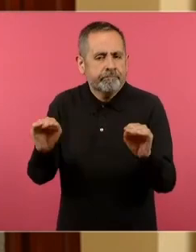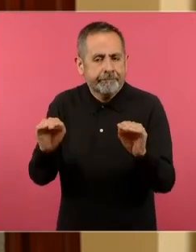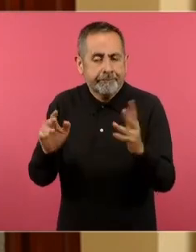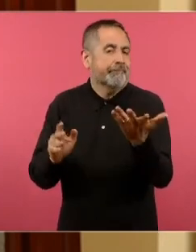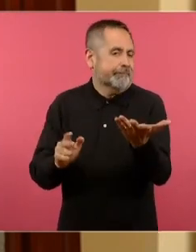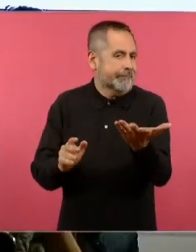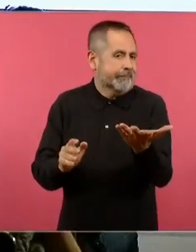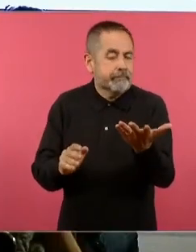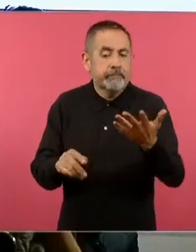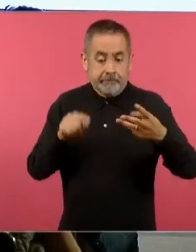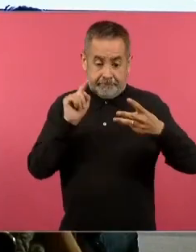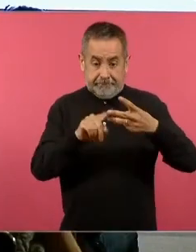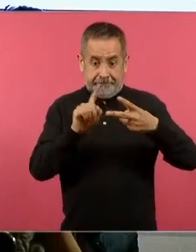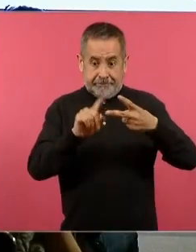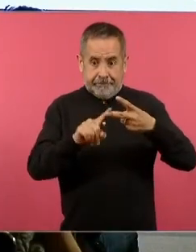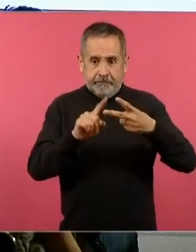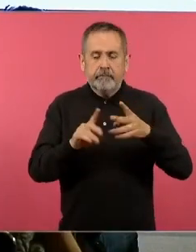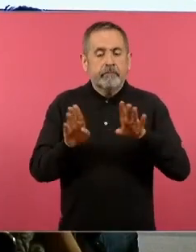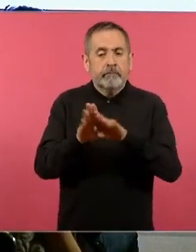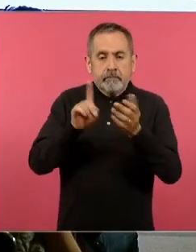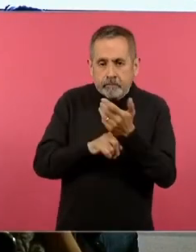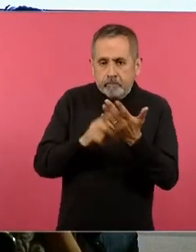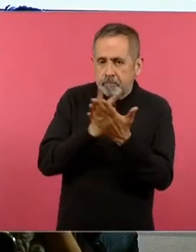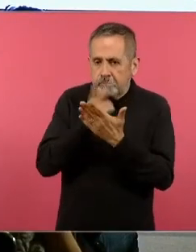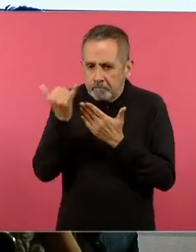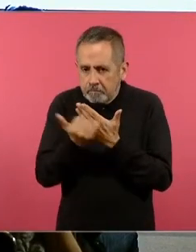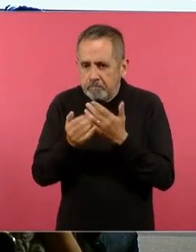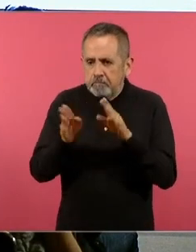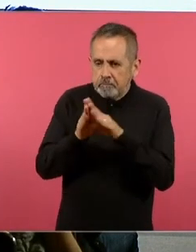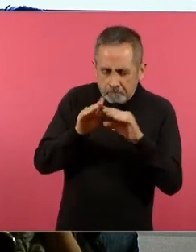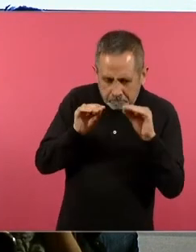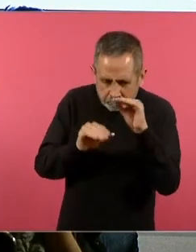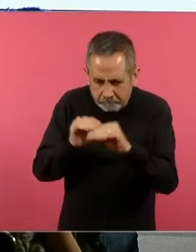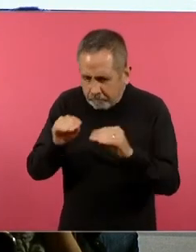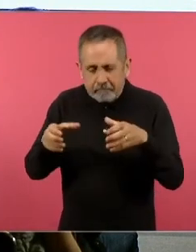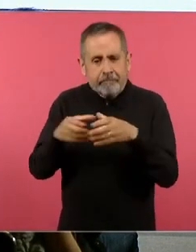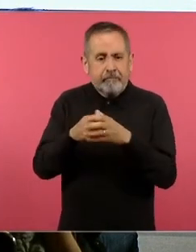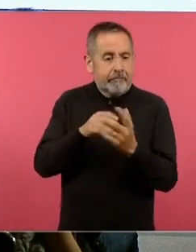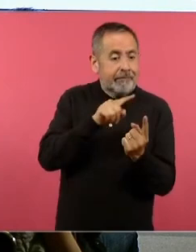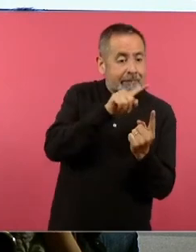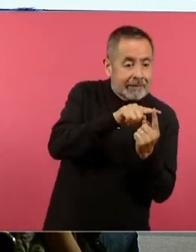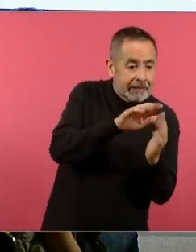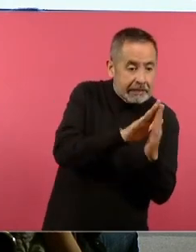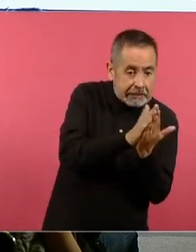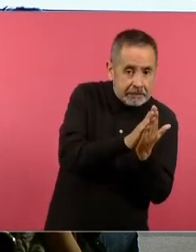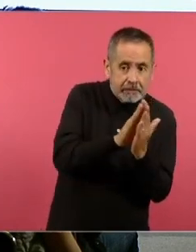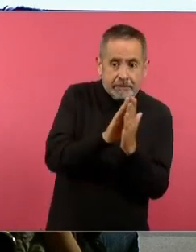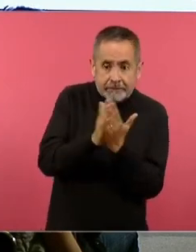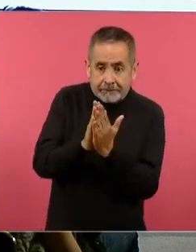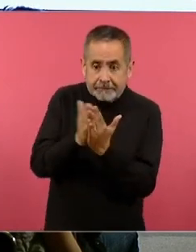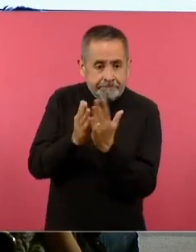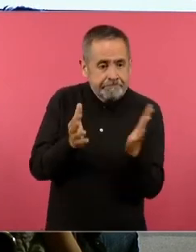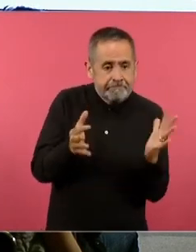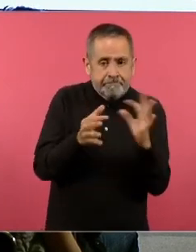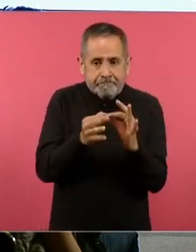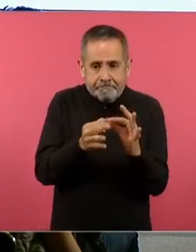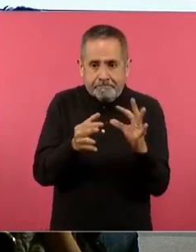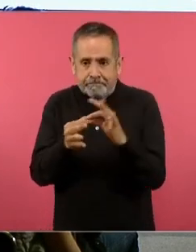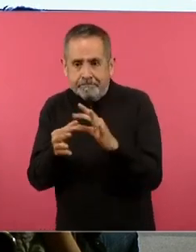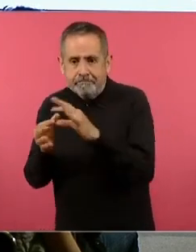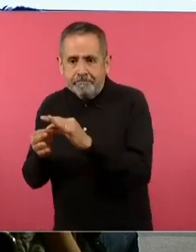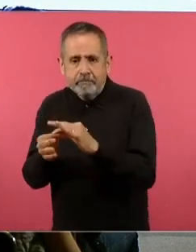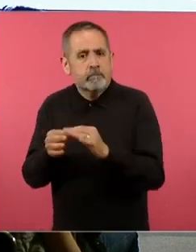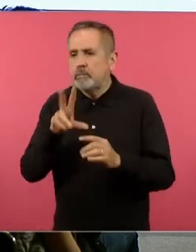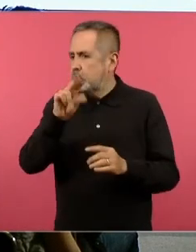encontrar proyectos que sostienen una relación estrecha es para que dejemos de ver los proyectos de esta